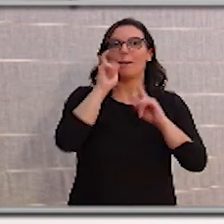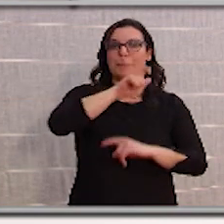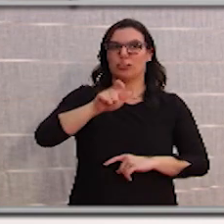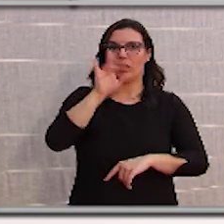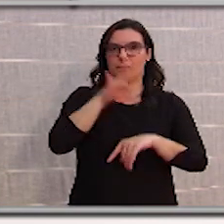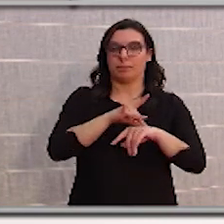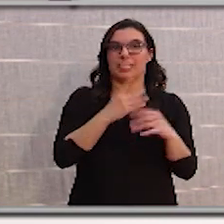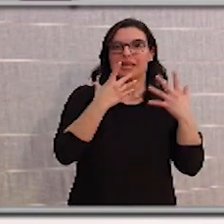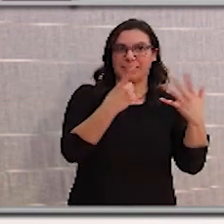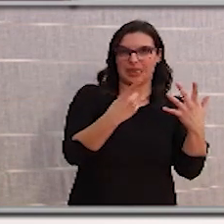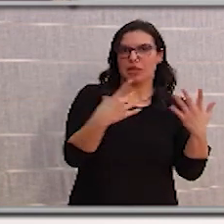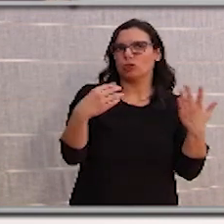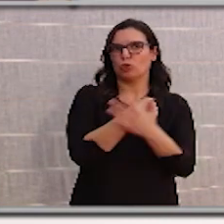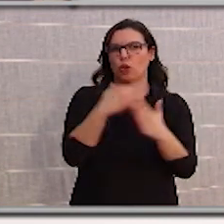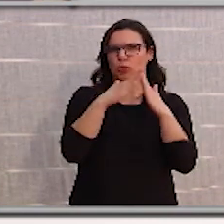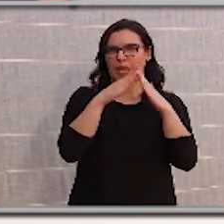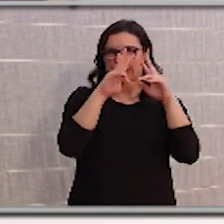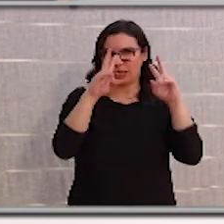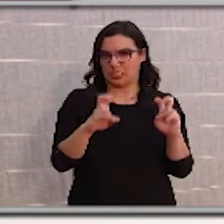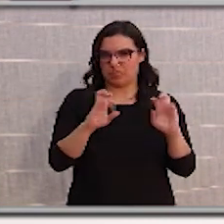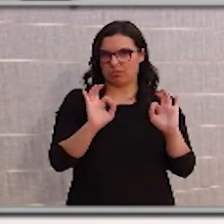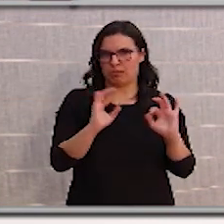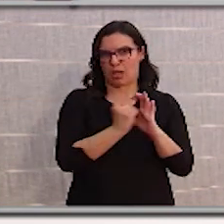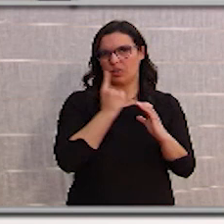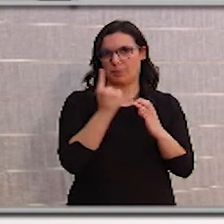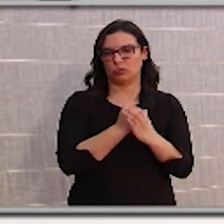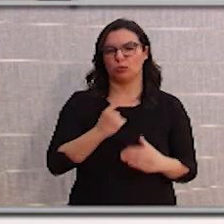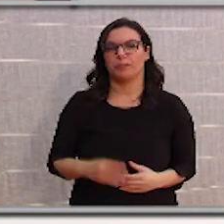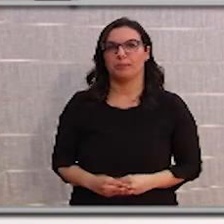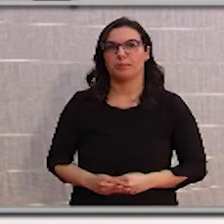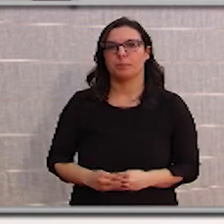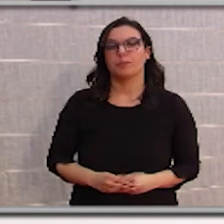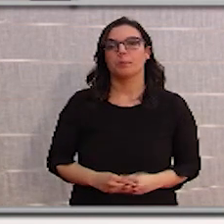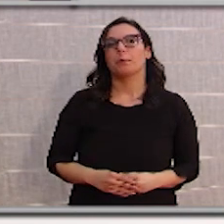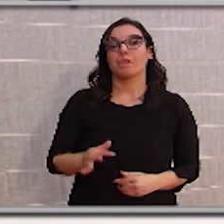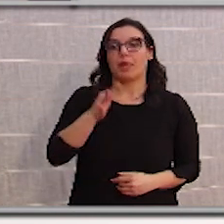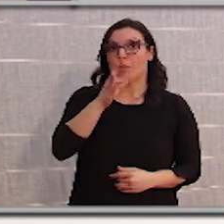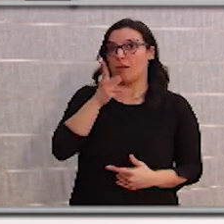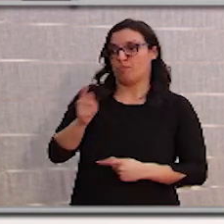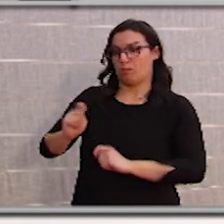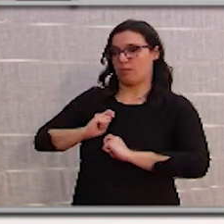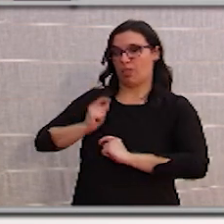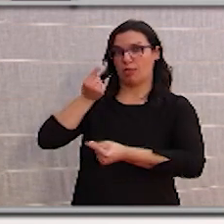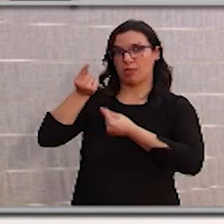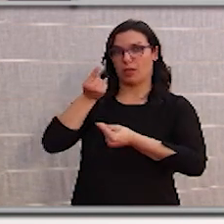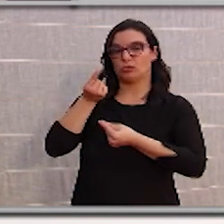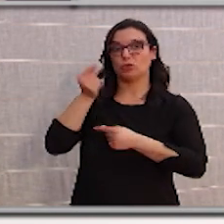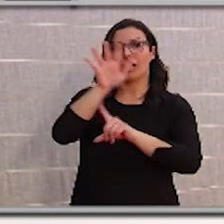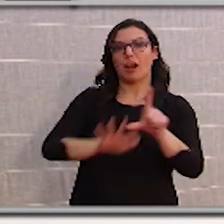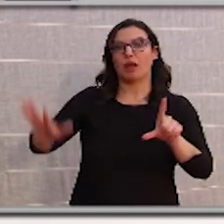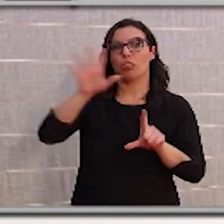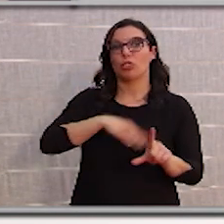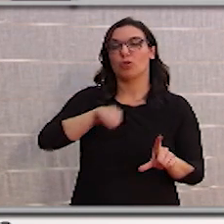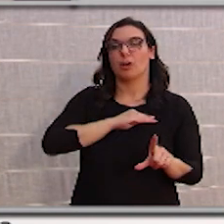aislamiento domiciliario seis casos, creo. Y además, dar los datos que me los acaban de pasar, los datos a nivel nacional,